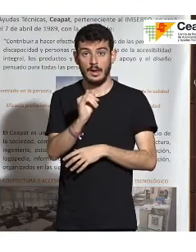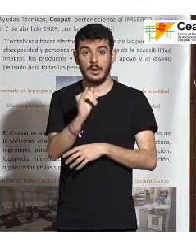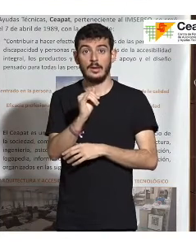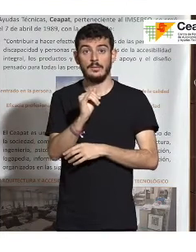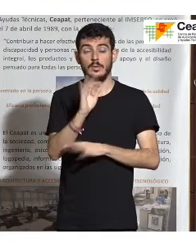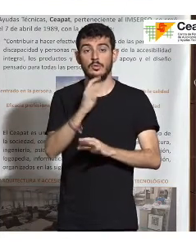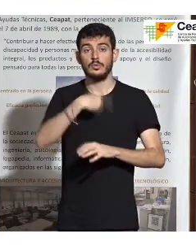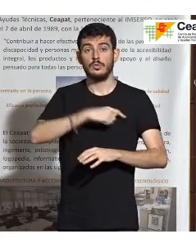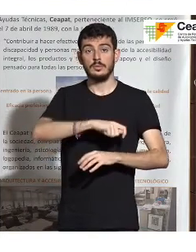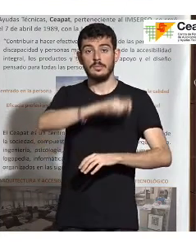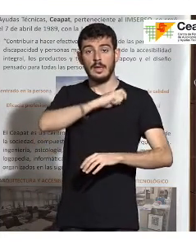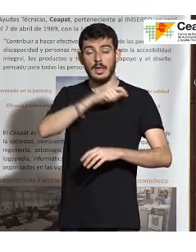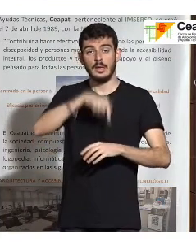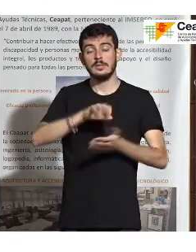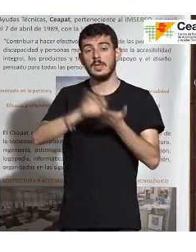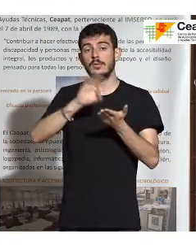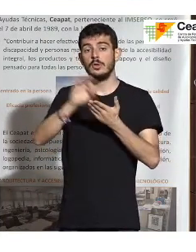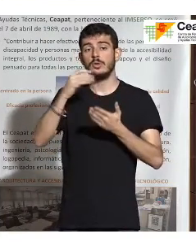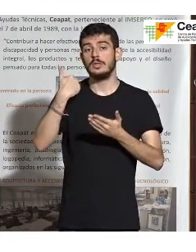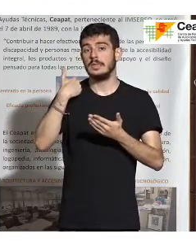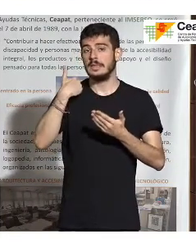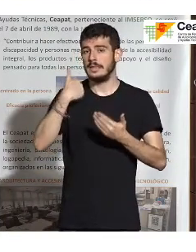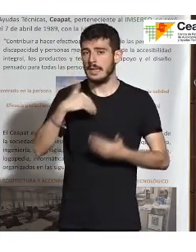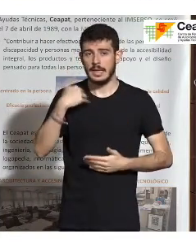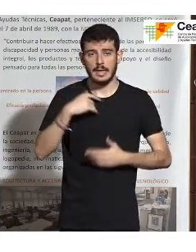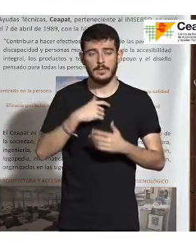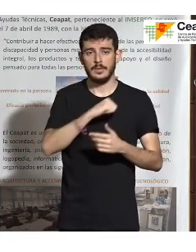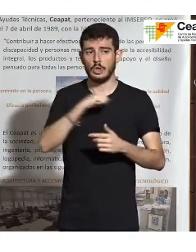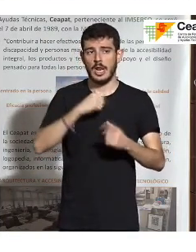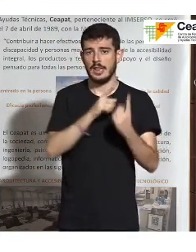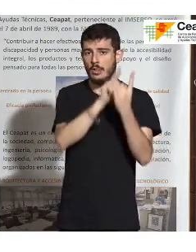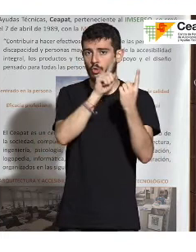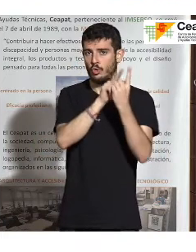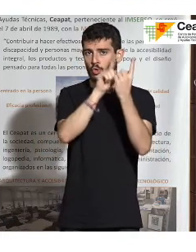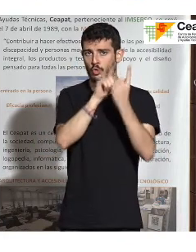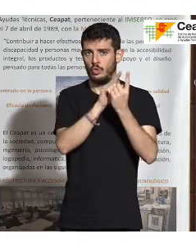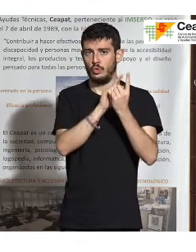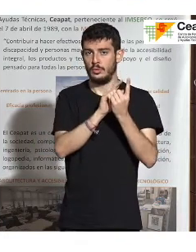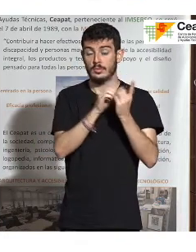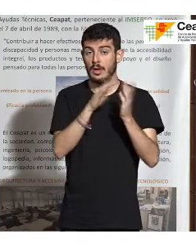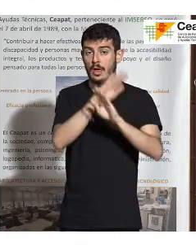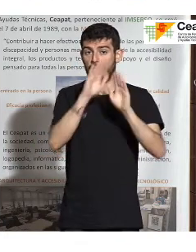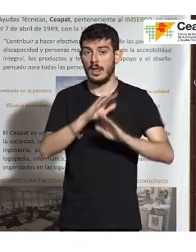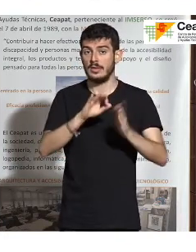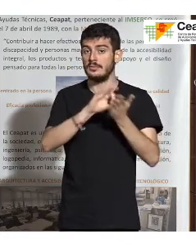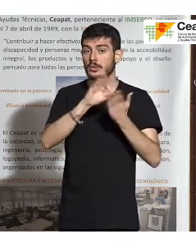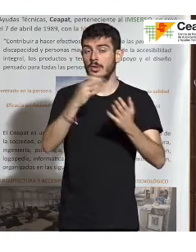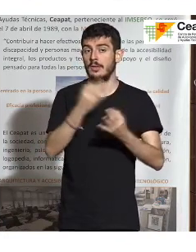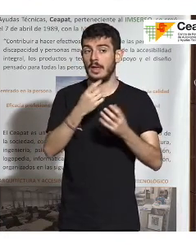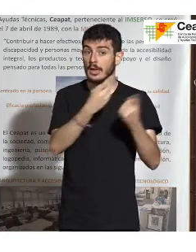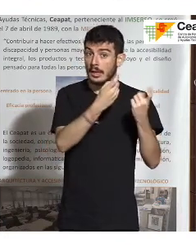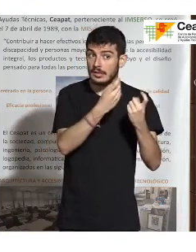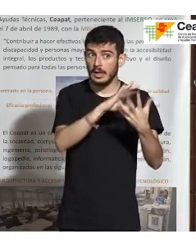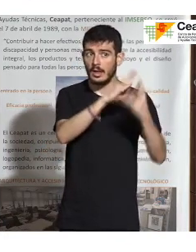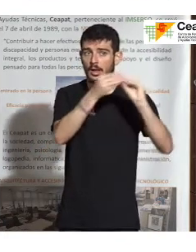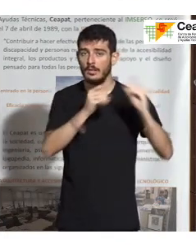nosotros en España si tenemos un servicio ya prestamos servicios personalizados, que al final el servicio se tiene que prestar según las necesidades y los deseos